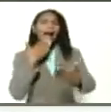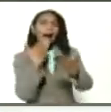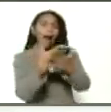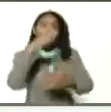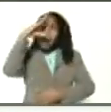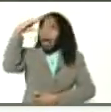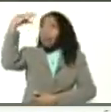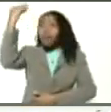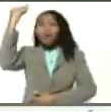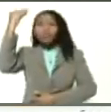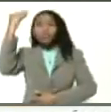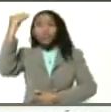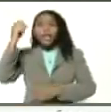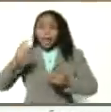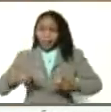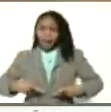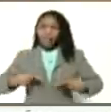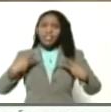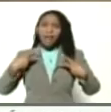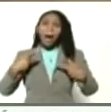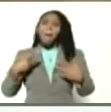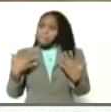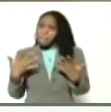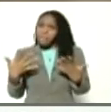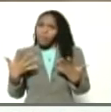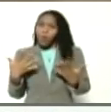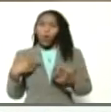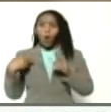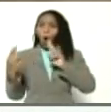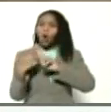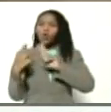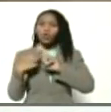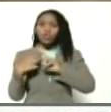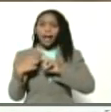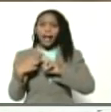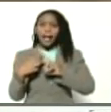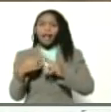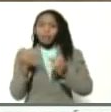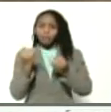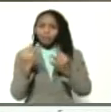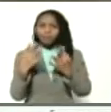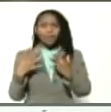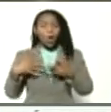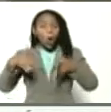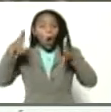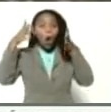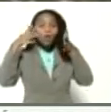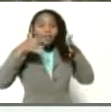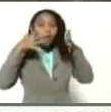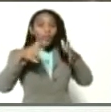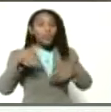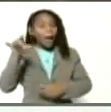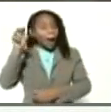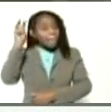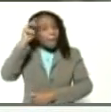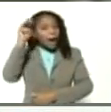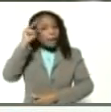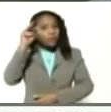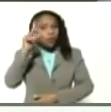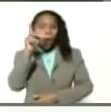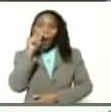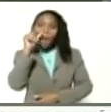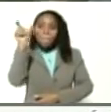a Dios y a la vida, por haber podido conocer y contar con los consejos del maestro José Antonio